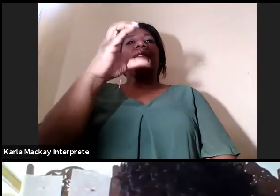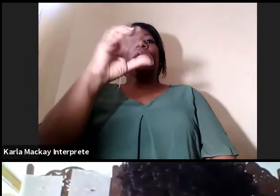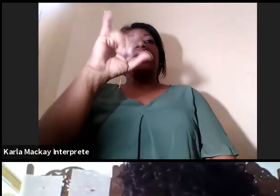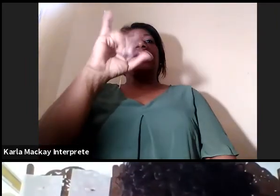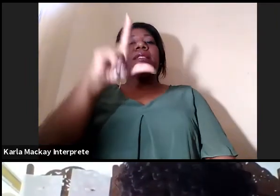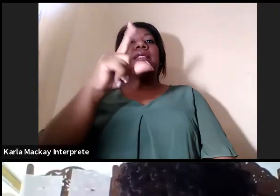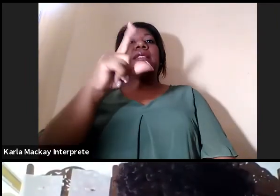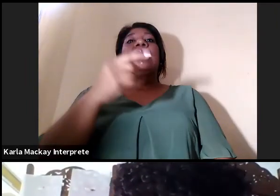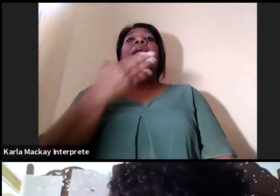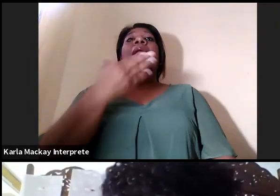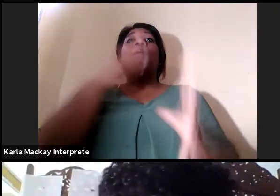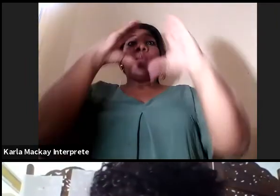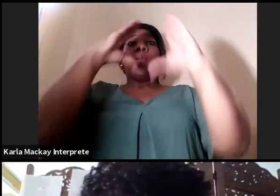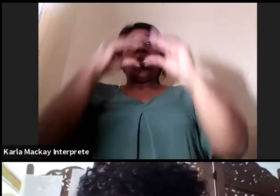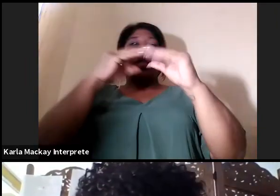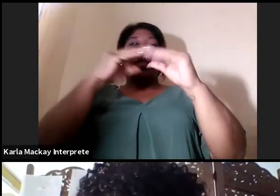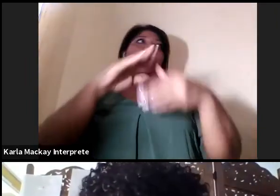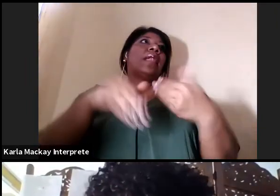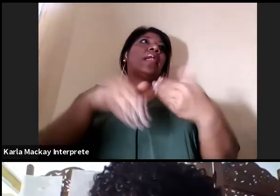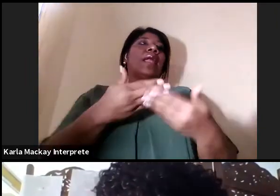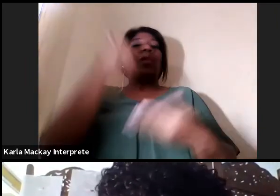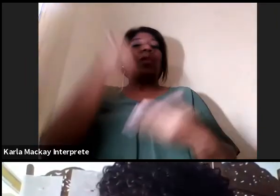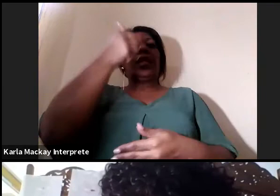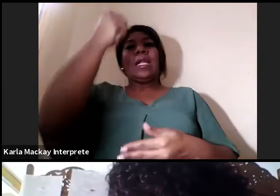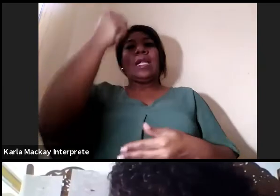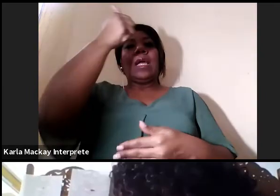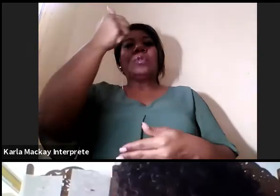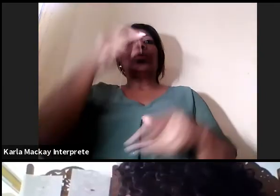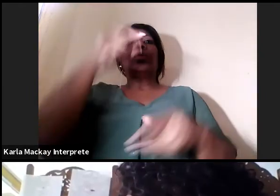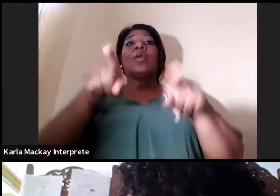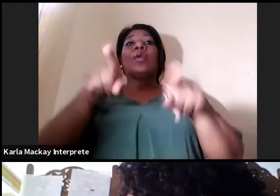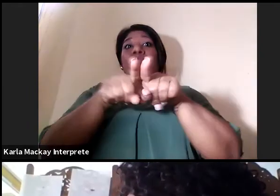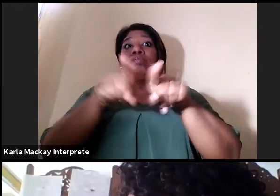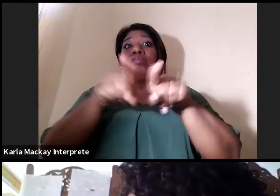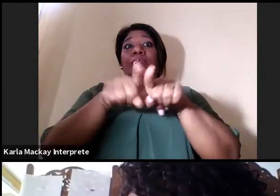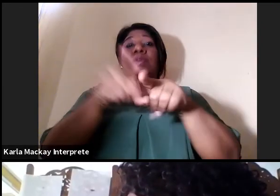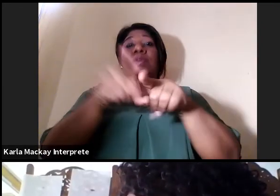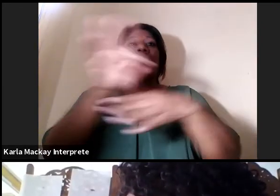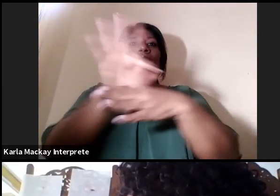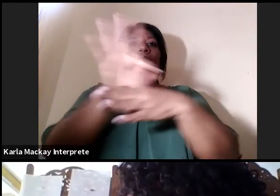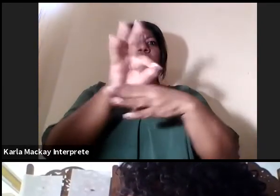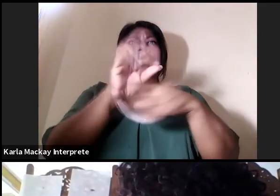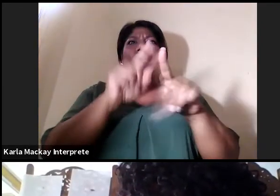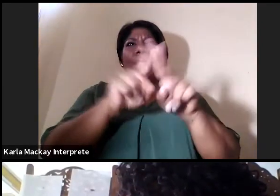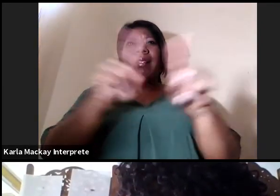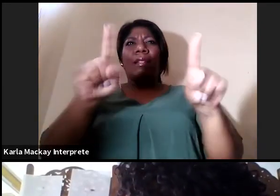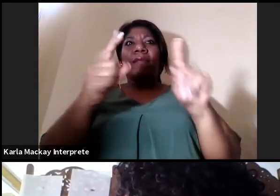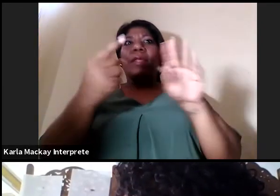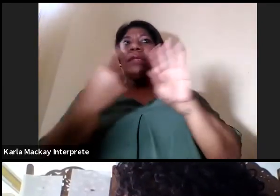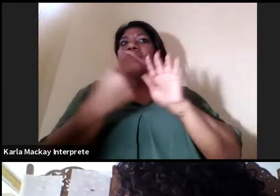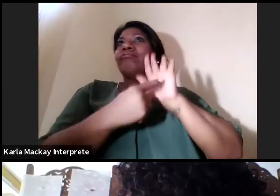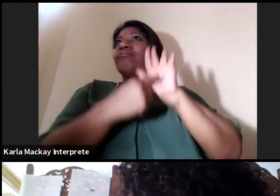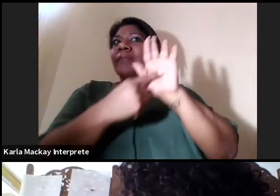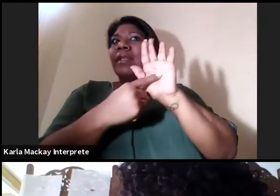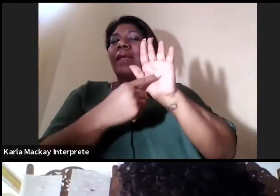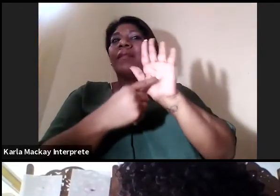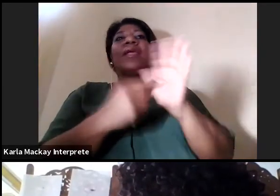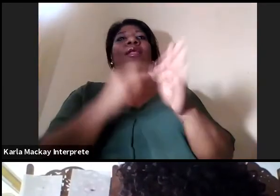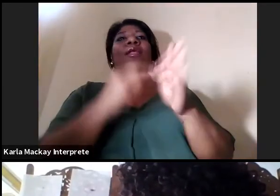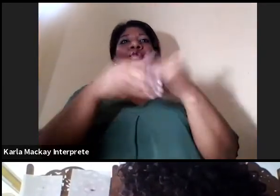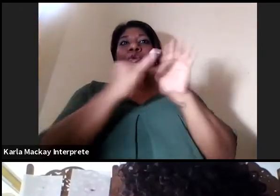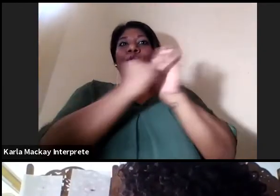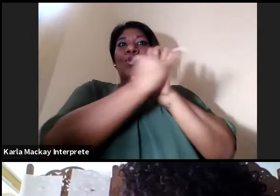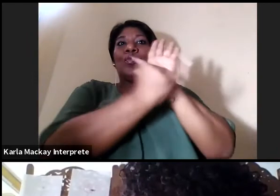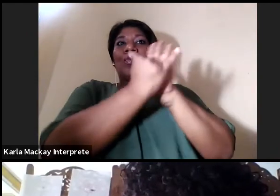estimados autoridades, funcionarios y estudiantes de las diversas instituciones. A los colegas de la red Inca, por supuesto,